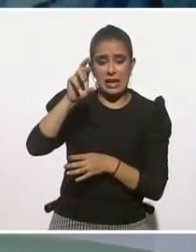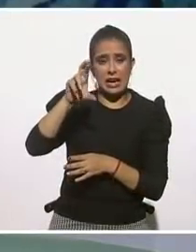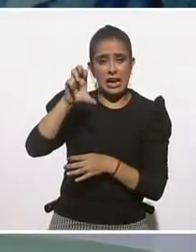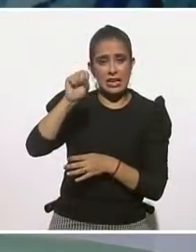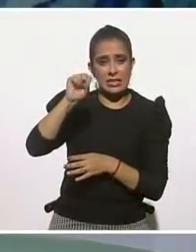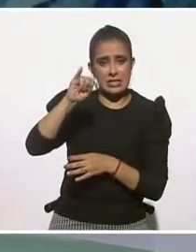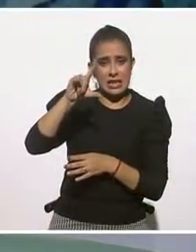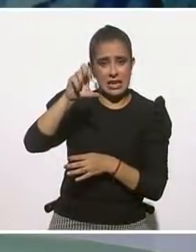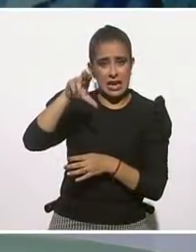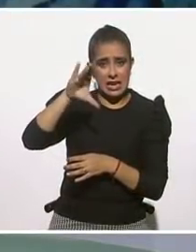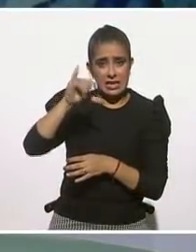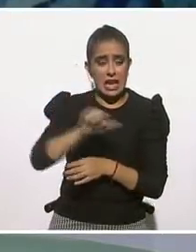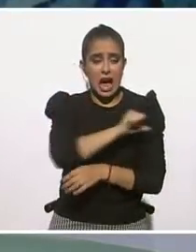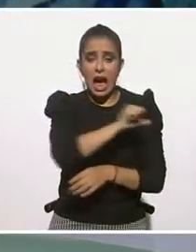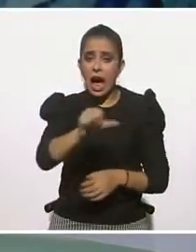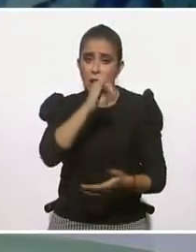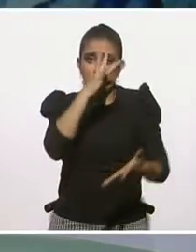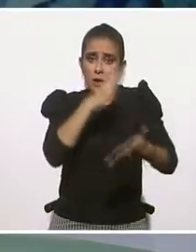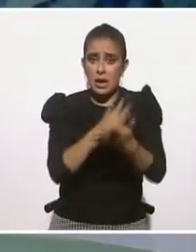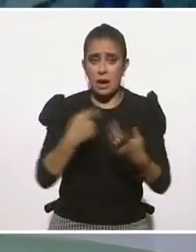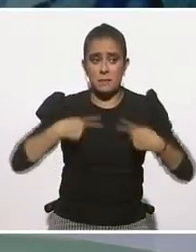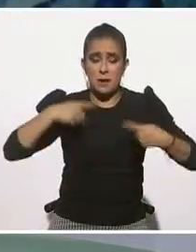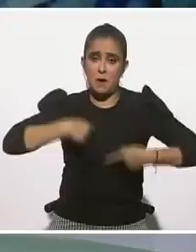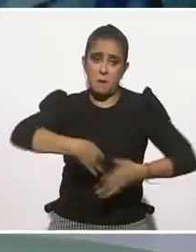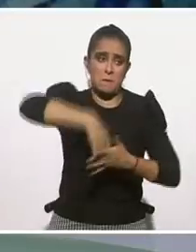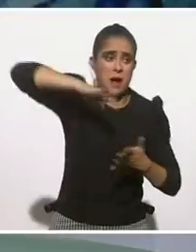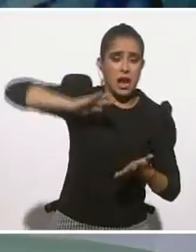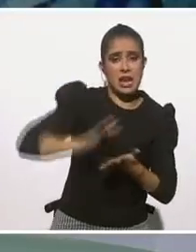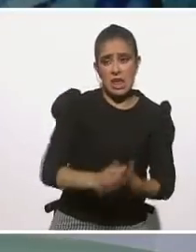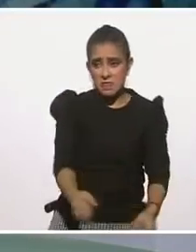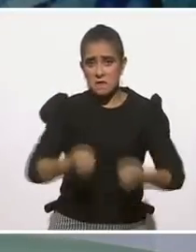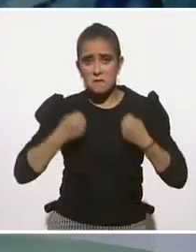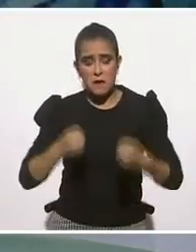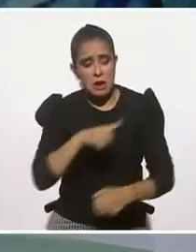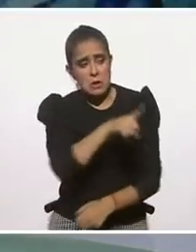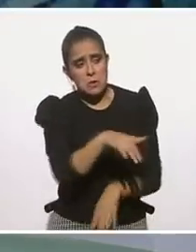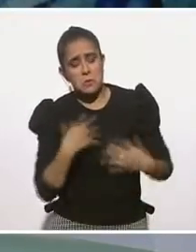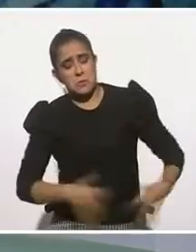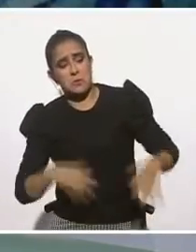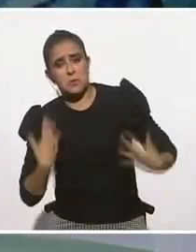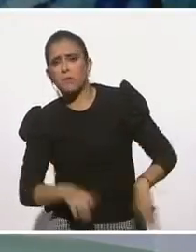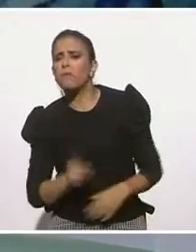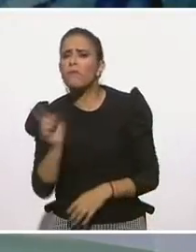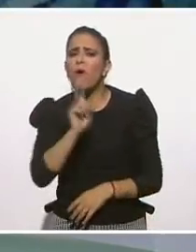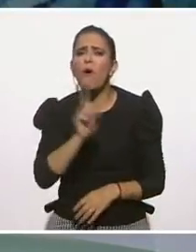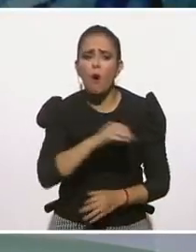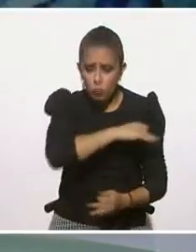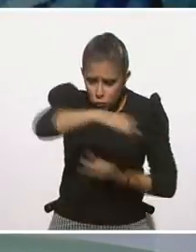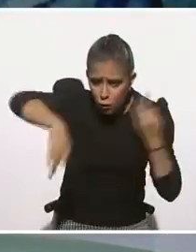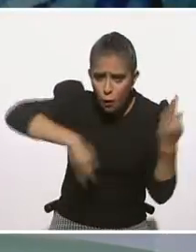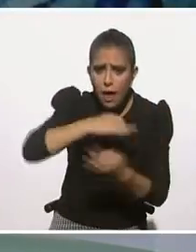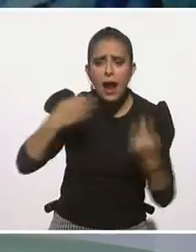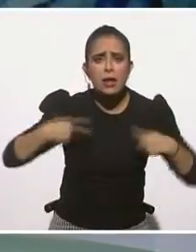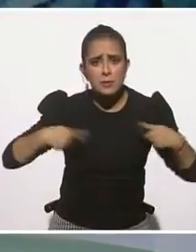no, es de seres humanos, es de contactar con la vulnerabilidad y decir, oye, Fernando, en tu asociación me pueden